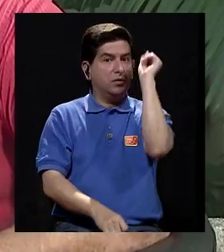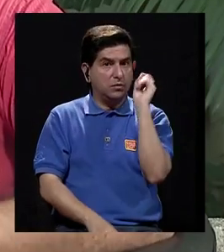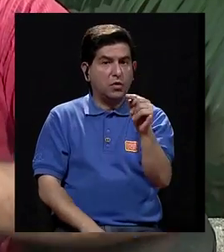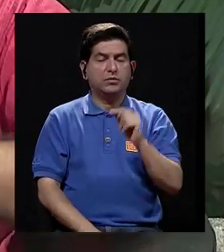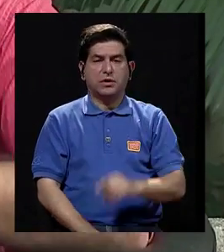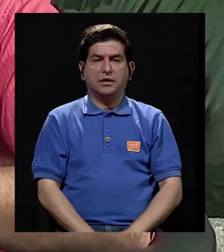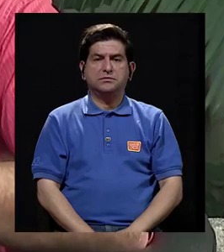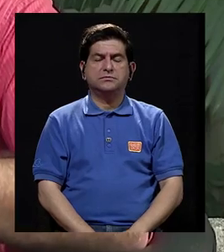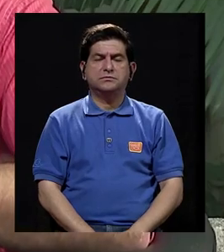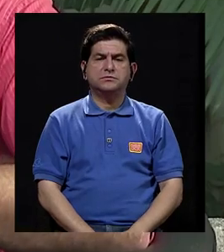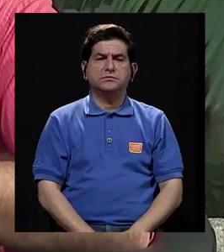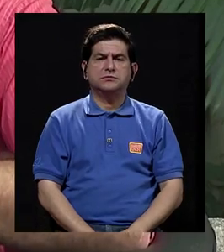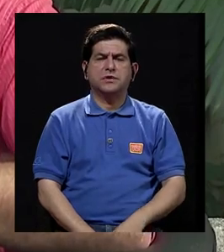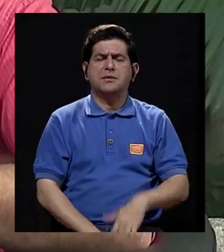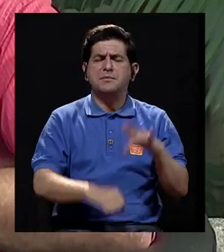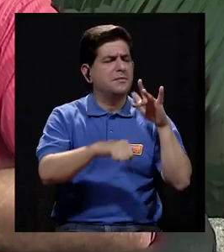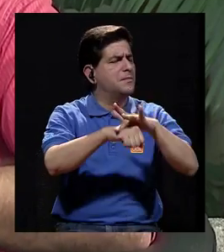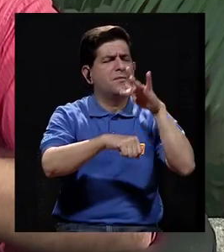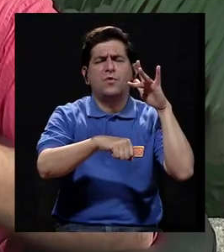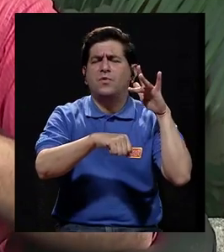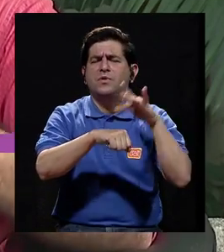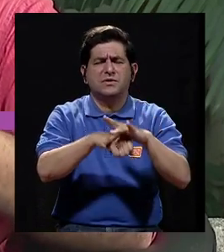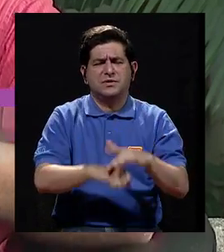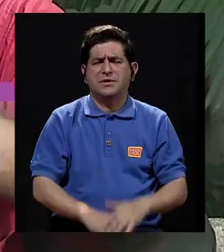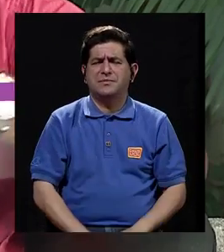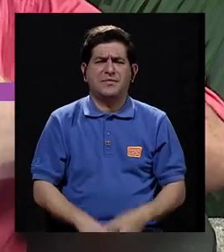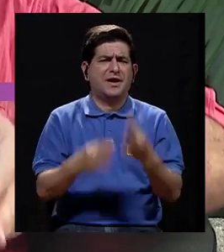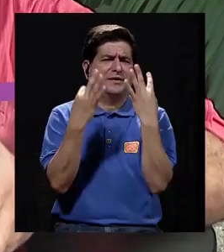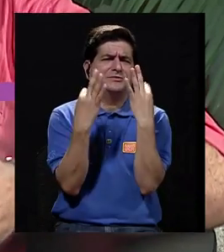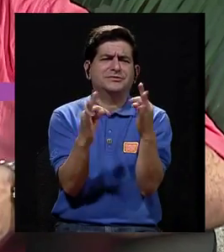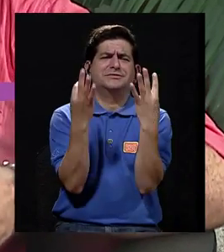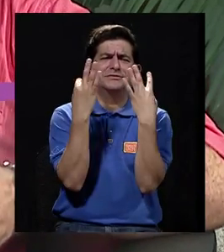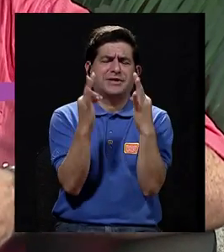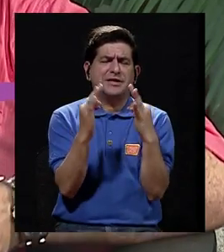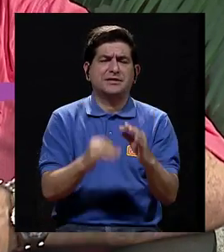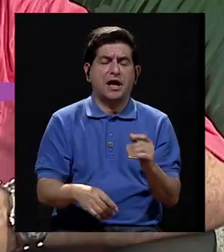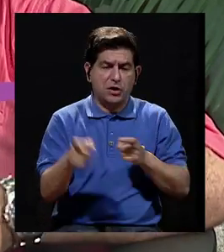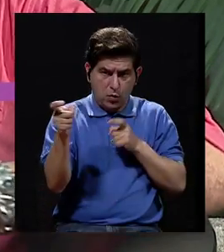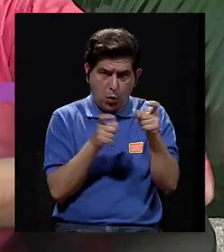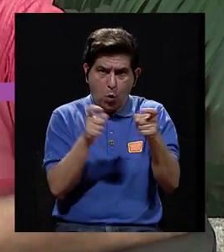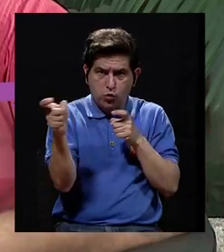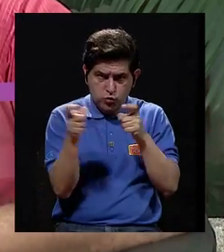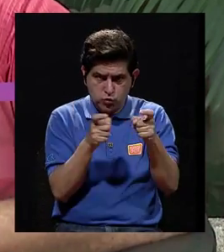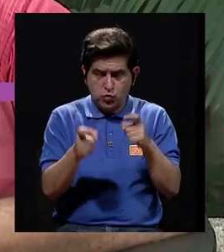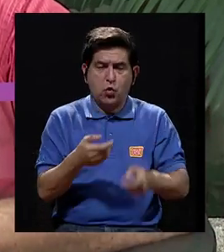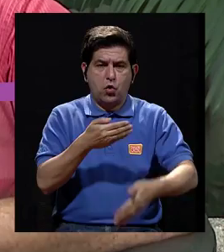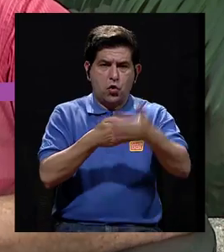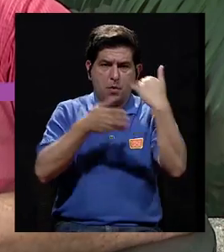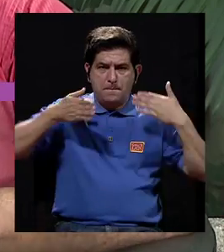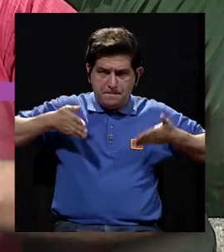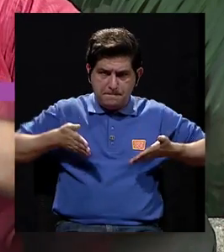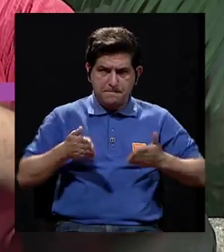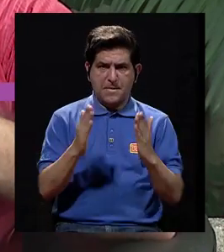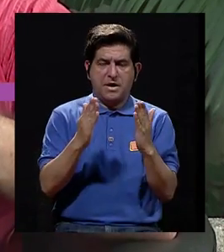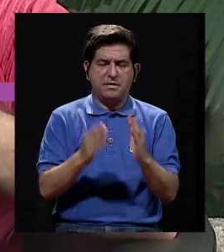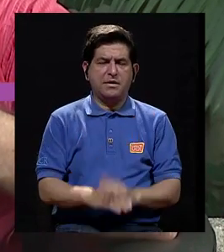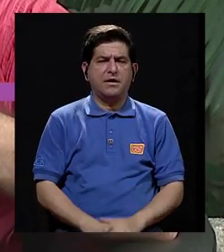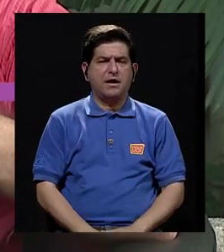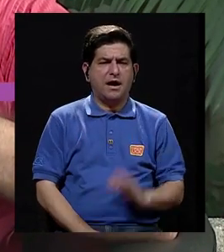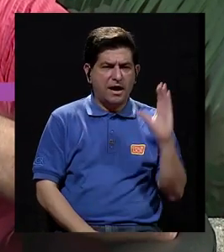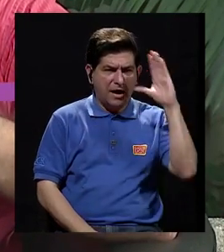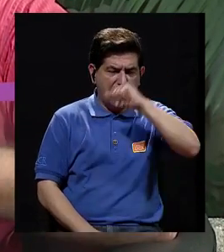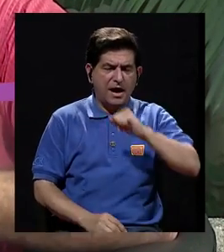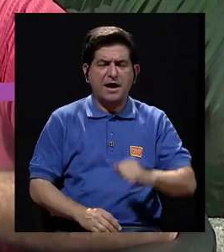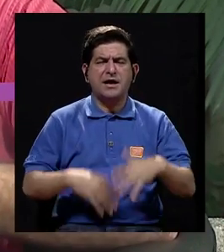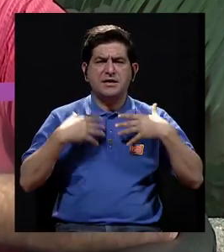pregunta, ¿por qué? Porque desde el inicio, desde temprano, desde más temprano que empiecen los controles prenatales, vamos a